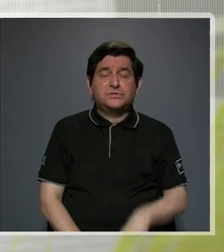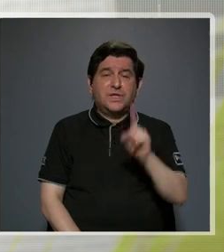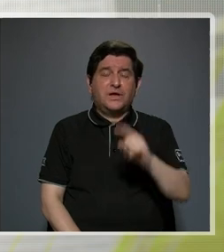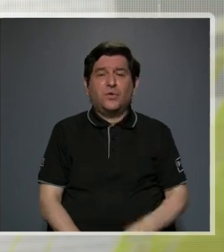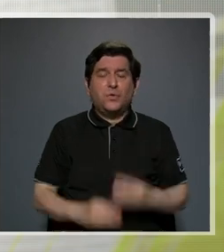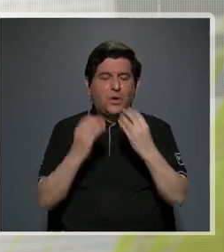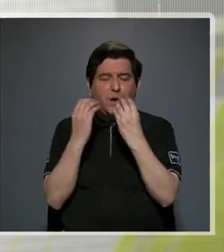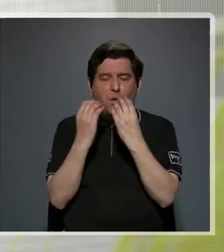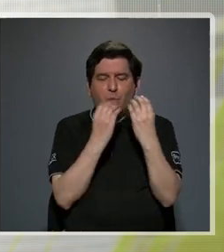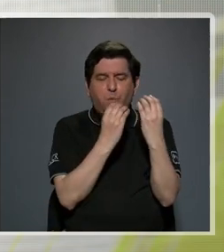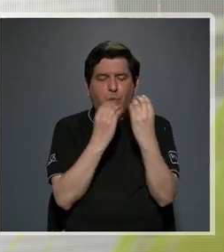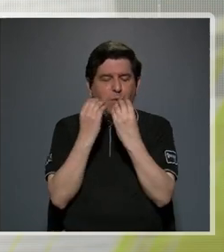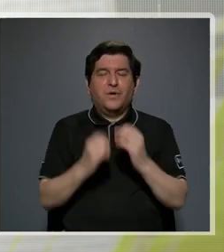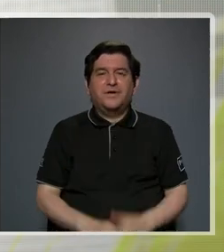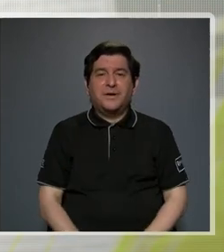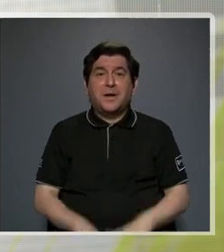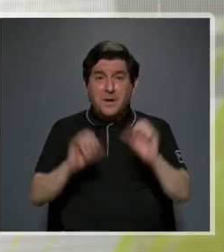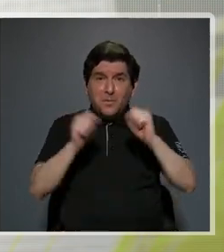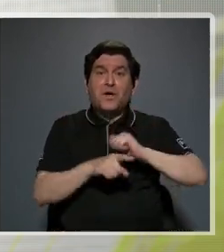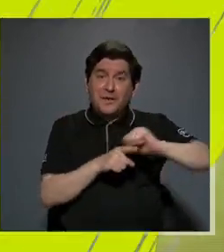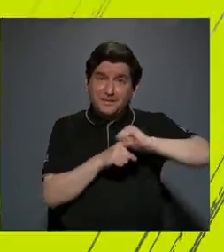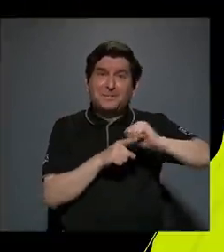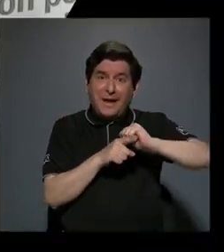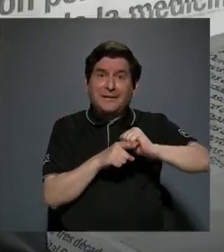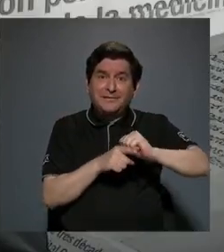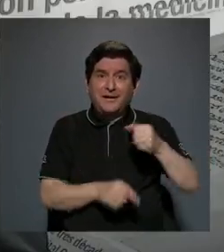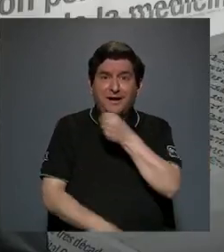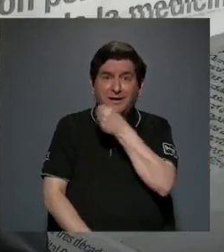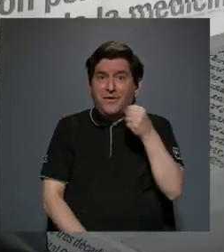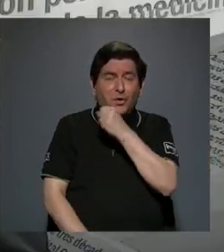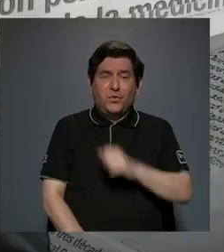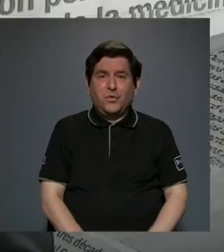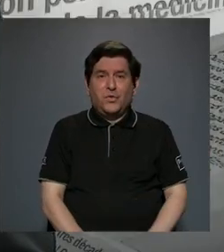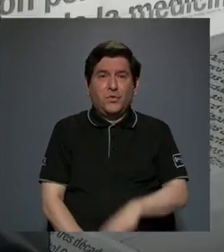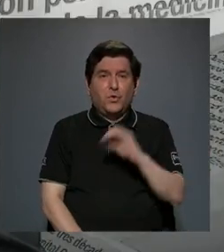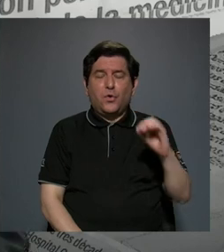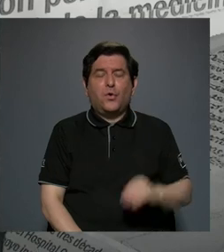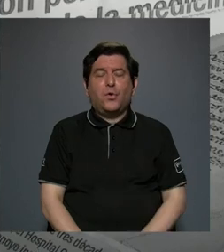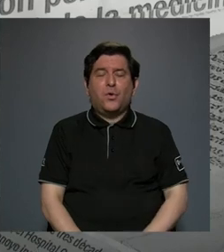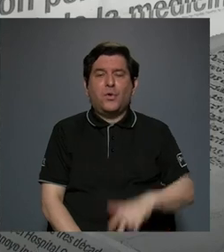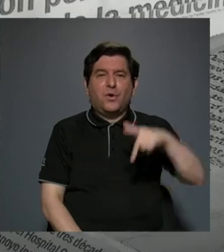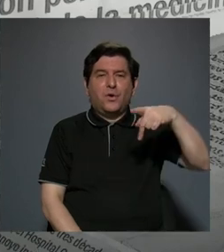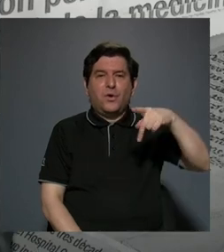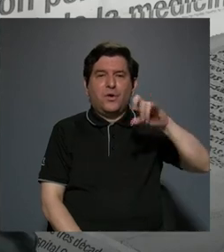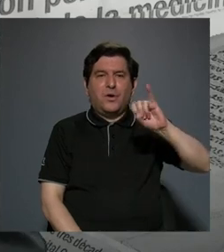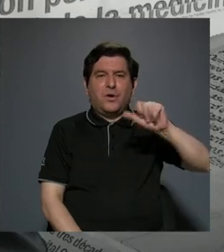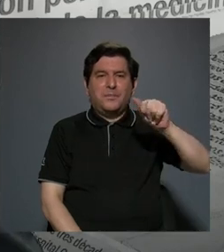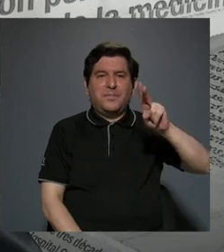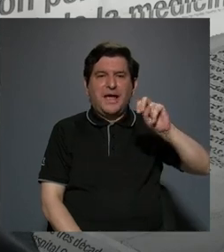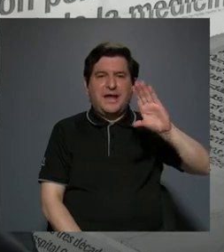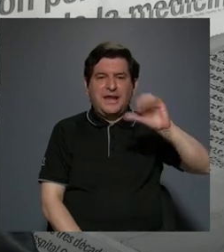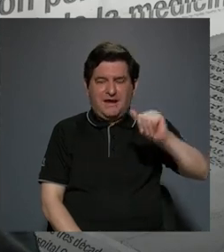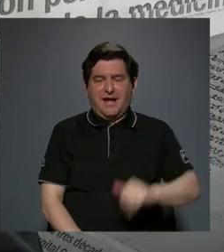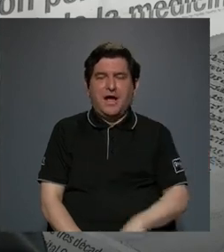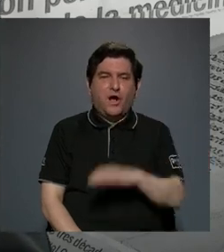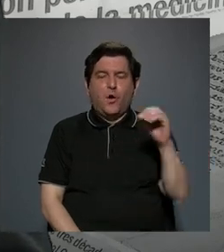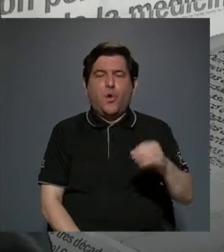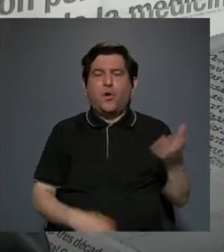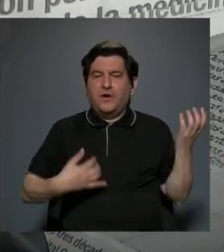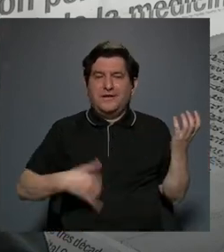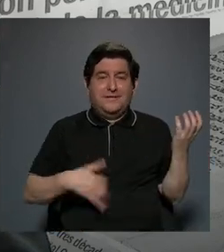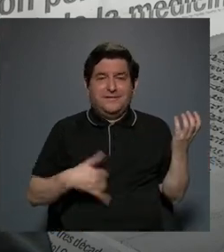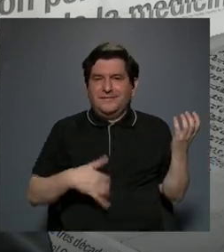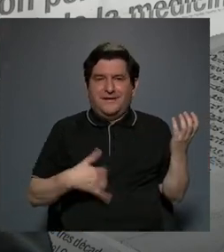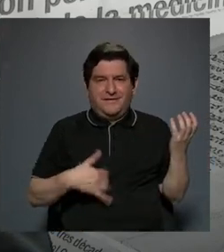dulzaina ensaya un coro o con una pianica de esas que usted le sopla las notas o con una